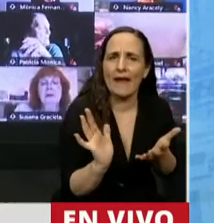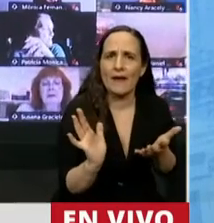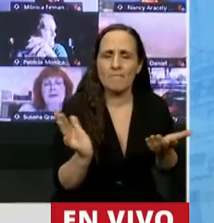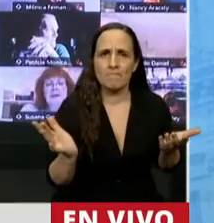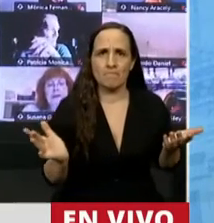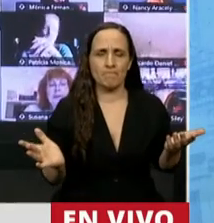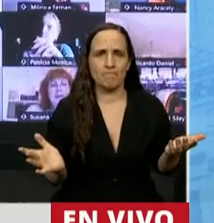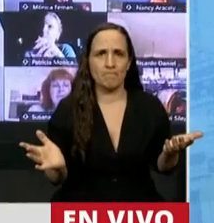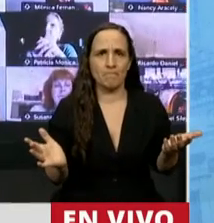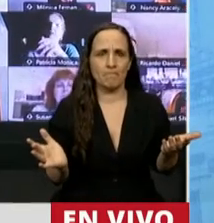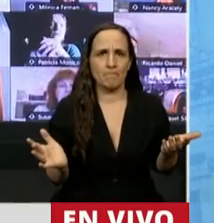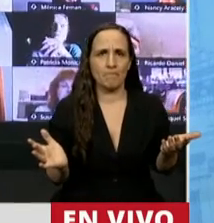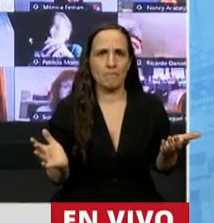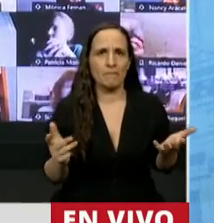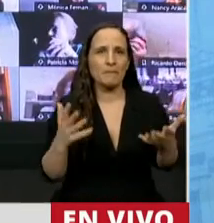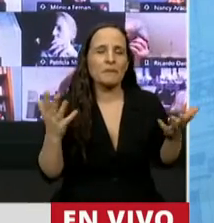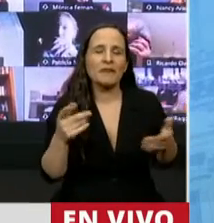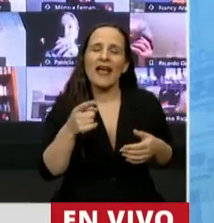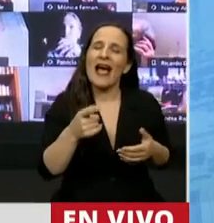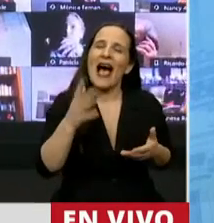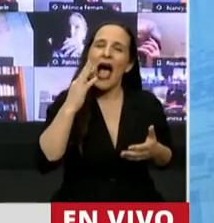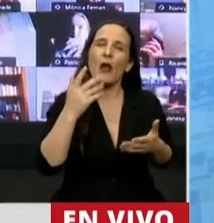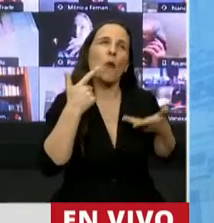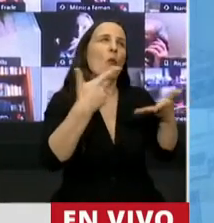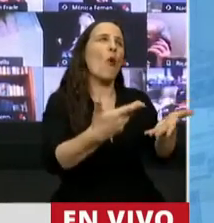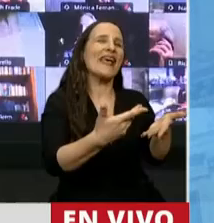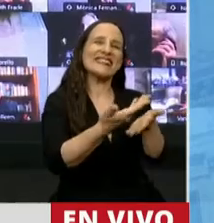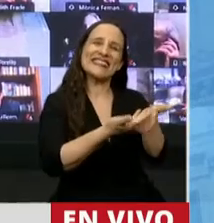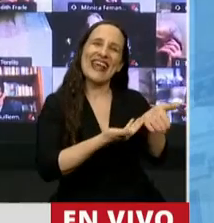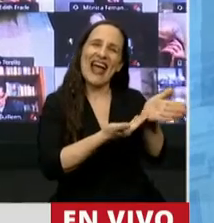no tuvieron ni la ida del guía de mostrarlo siquiera.